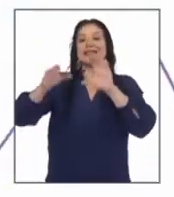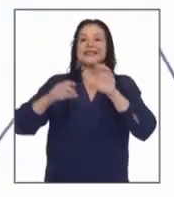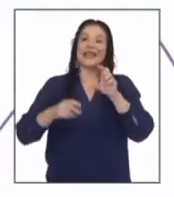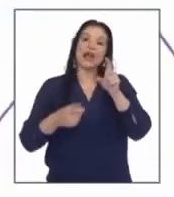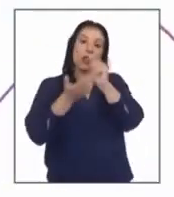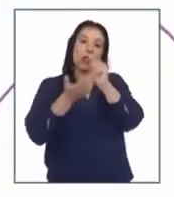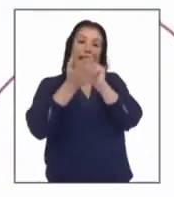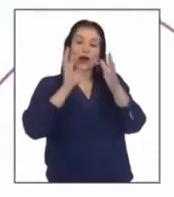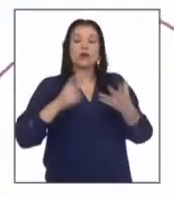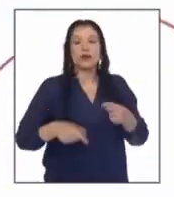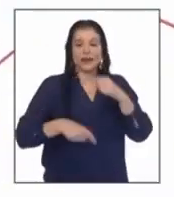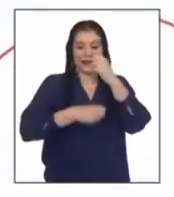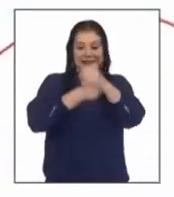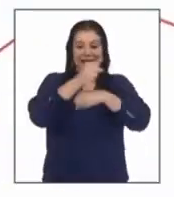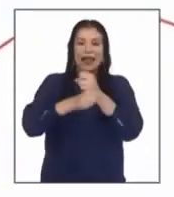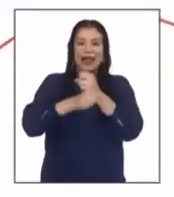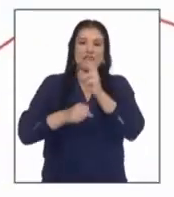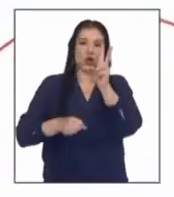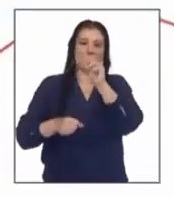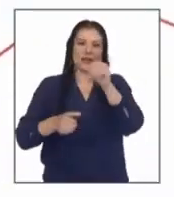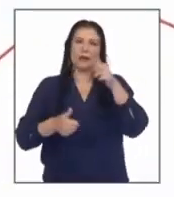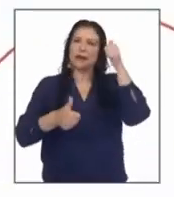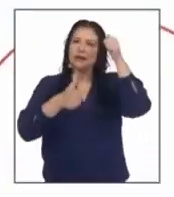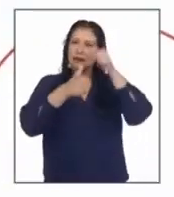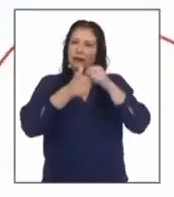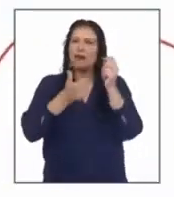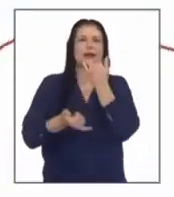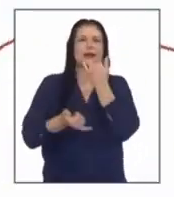crónica del 2020